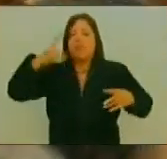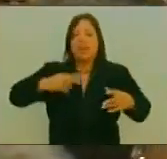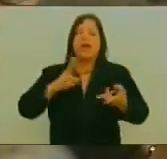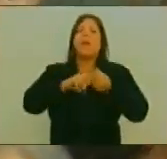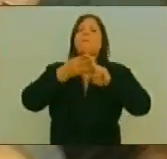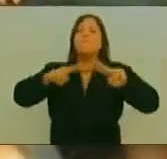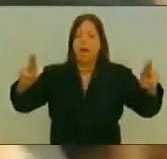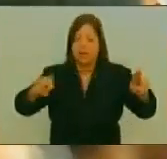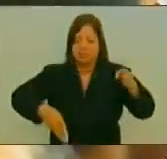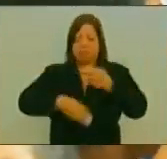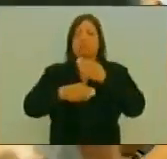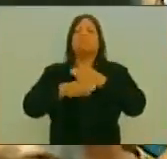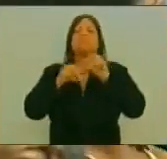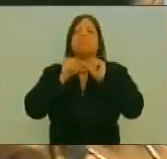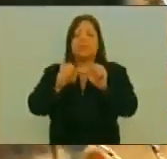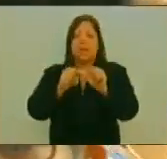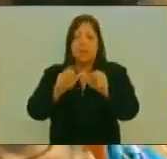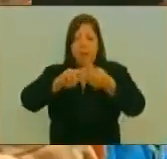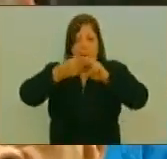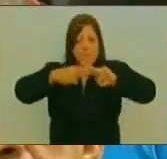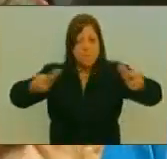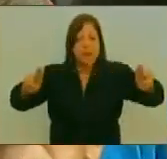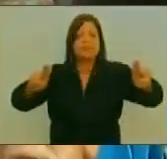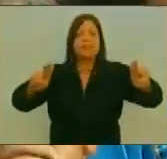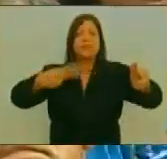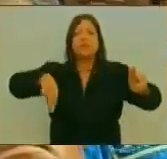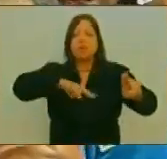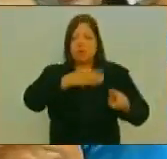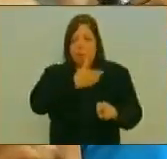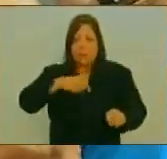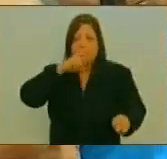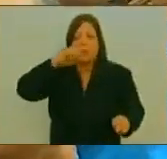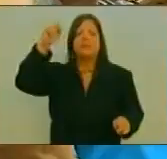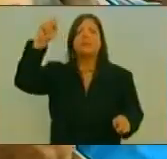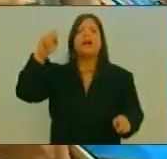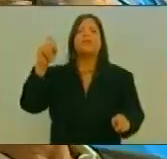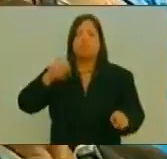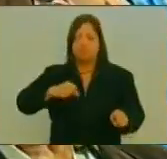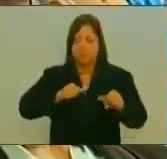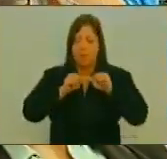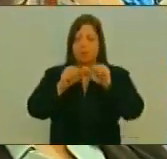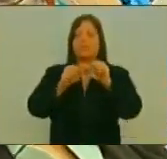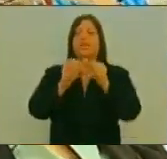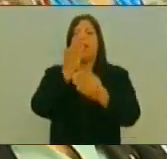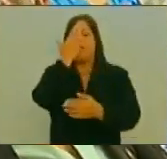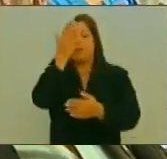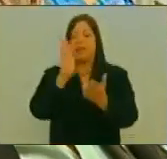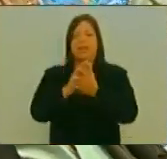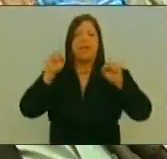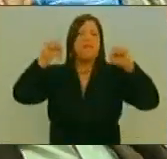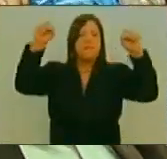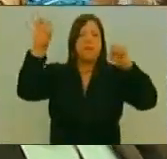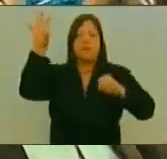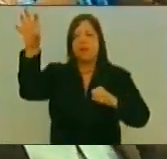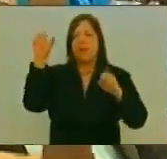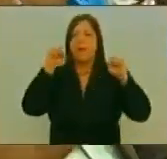paz Vamos a seguir Siendo un pueblo de paz Con nuestro presidente Obrero Nicolás Maduro Al frente Que viva la patria Que viva Bolívar Que